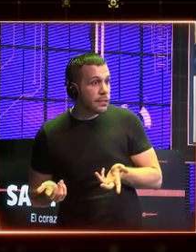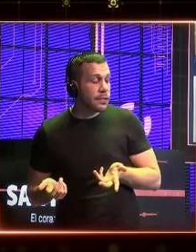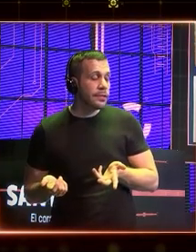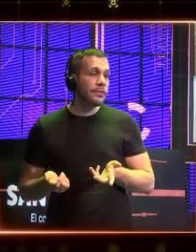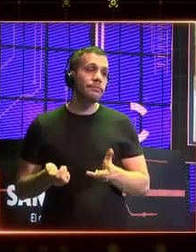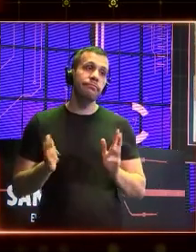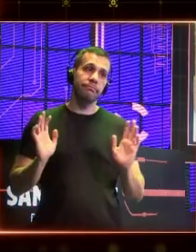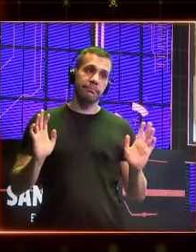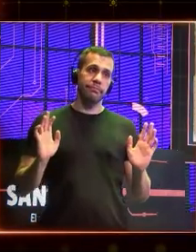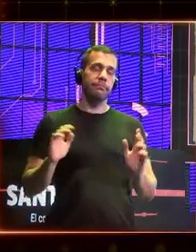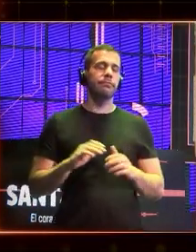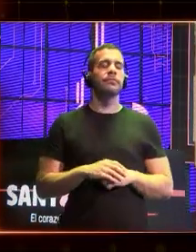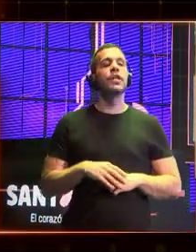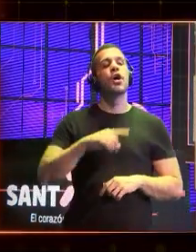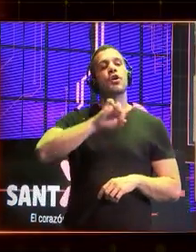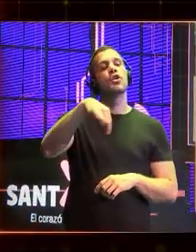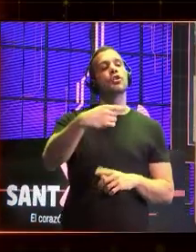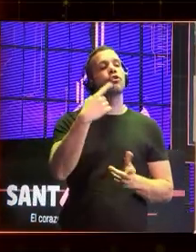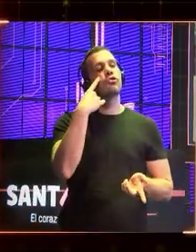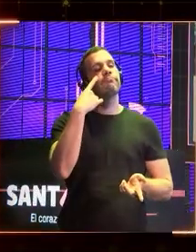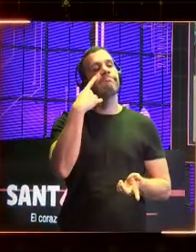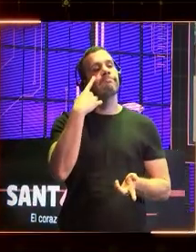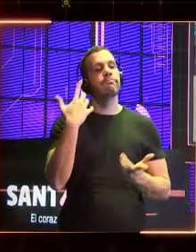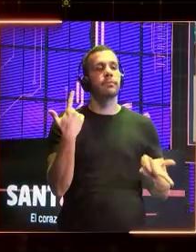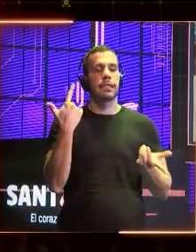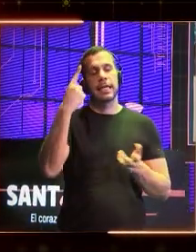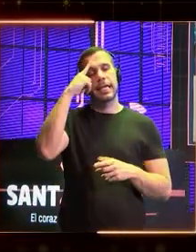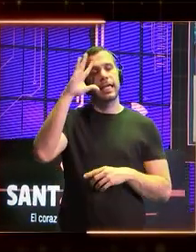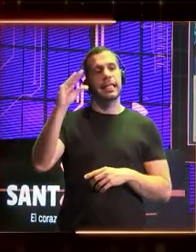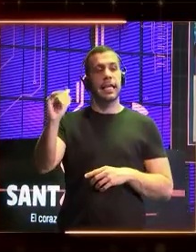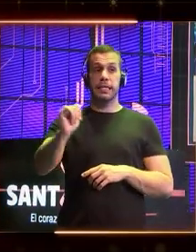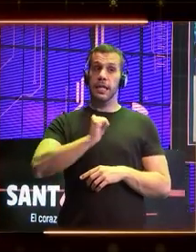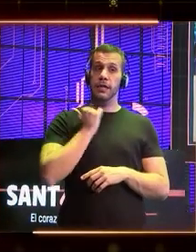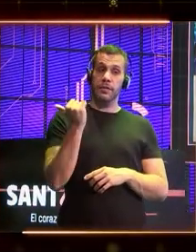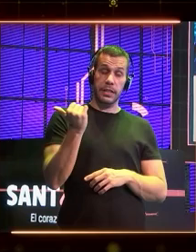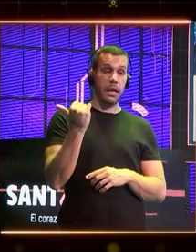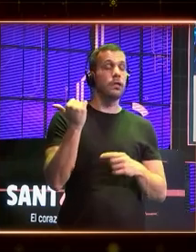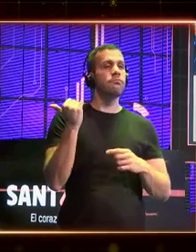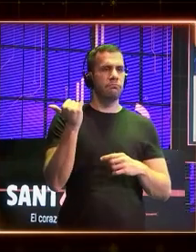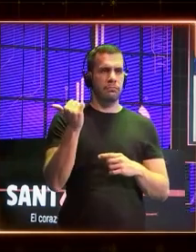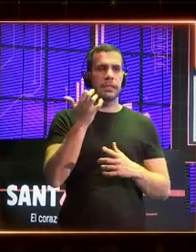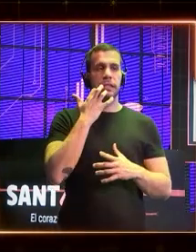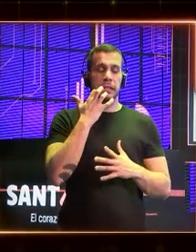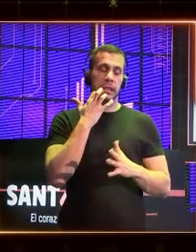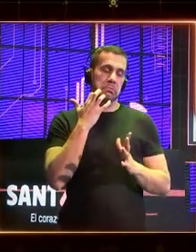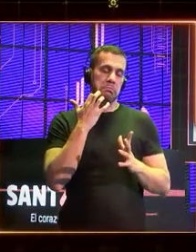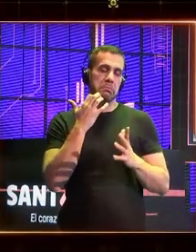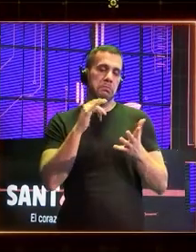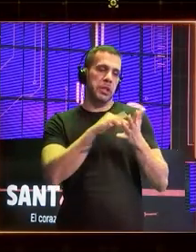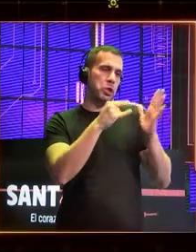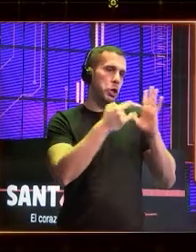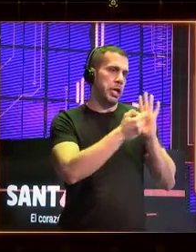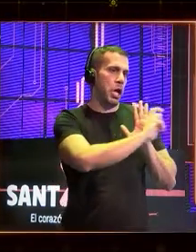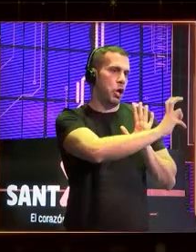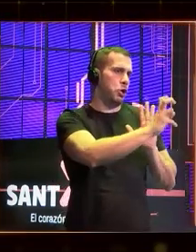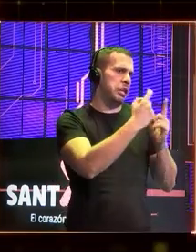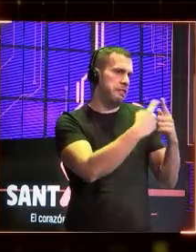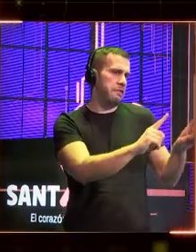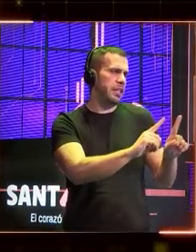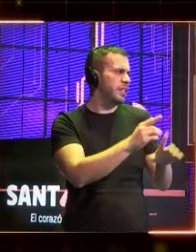Por lo tanto, lo que estamos viendo es que la inteligencia artificial, a diferencia de cualquier otra tecnología... ¿Esto por dónde va para que yo pueda